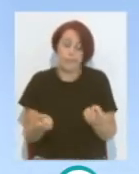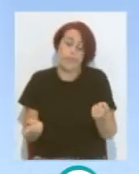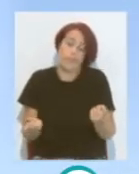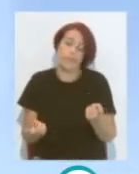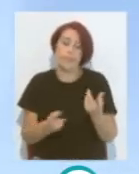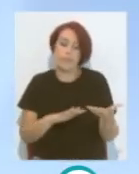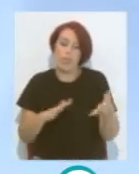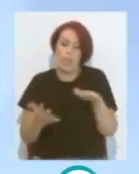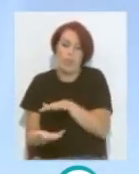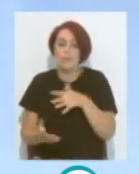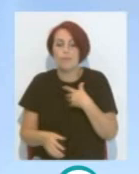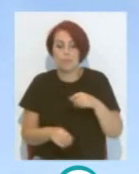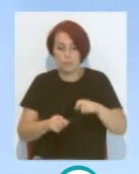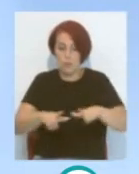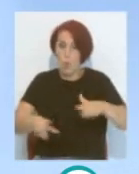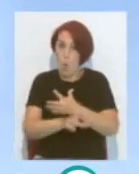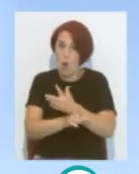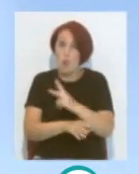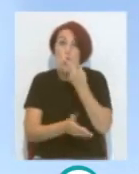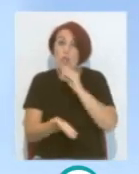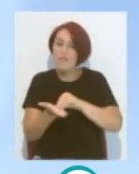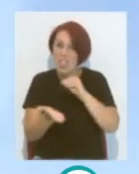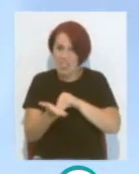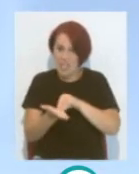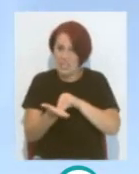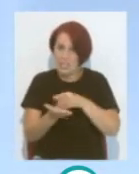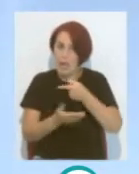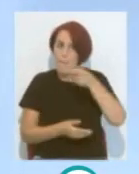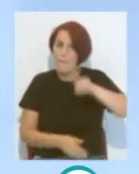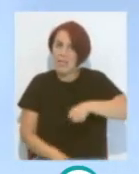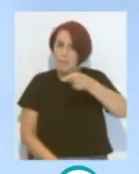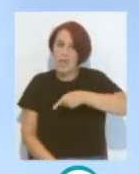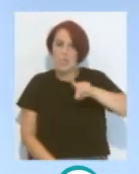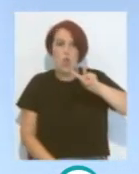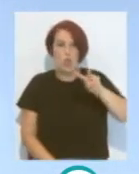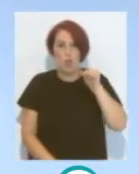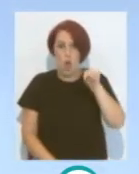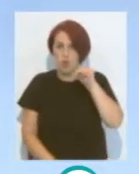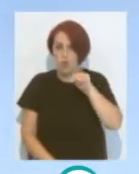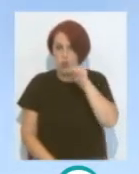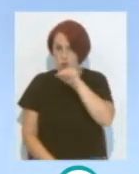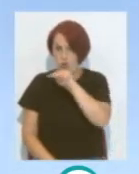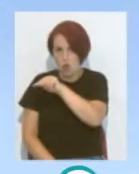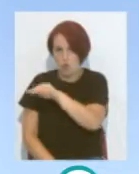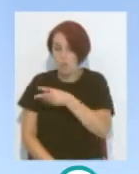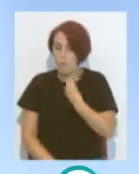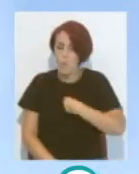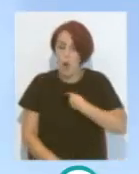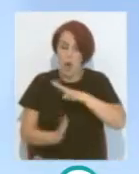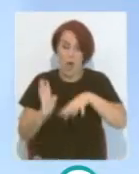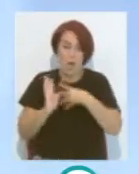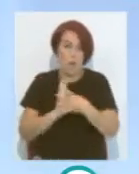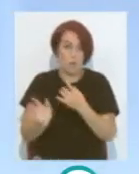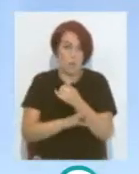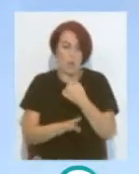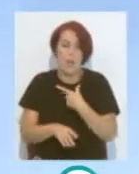El terreno de juego Que solo se pisa dos veces Al mes más o menos Estimando como viene el calendario Es que ni siquiera el